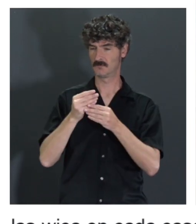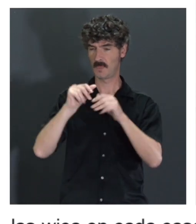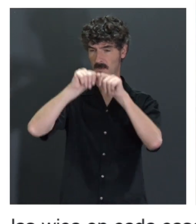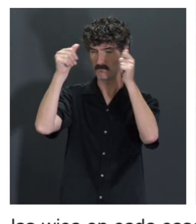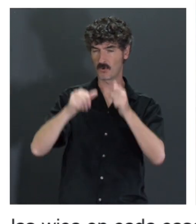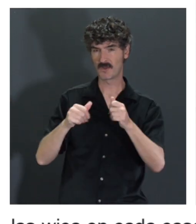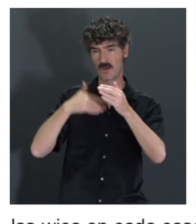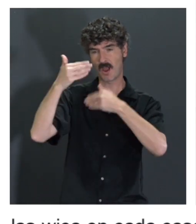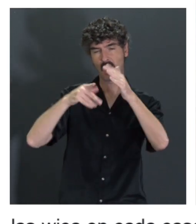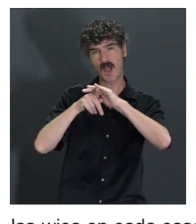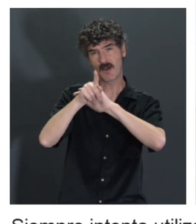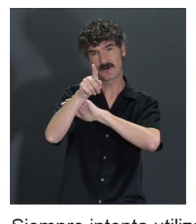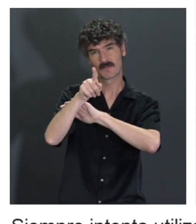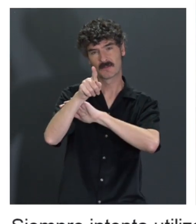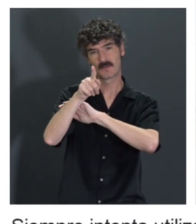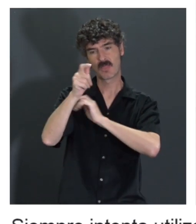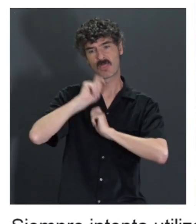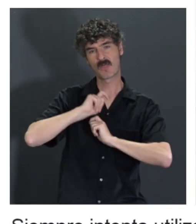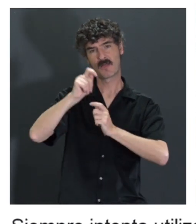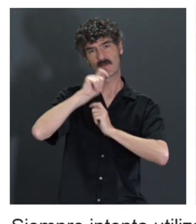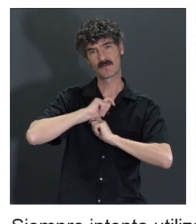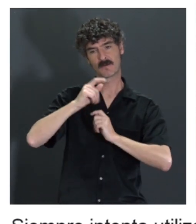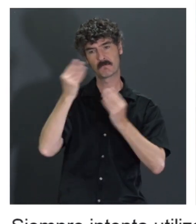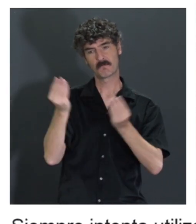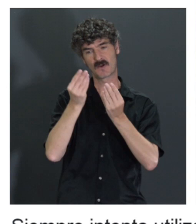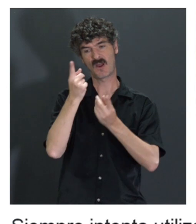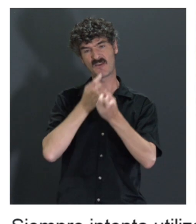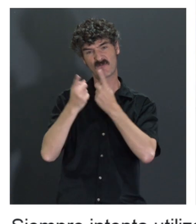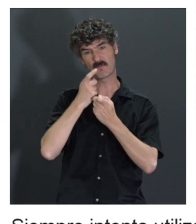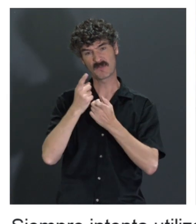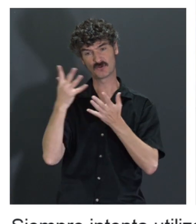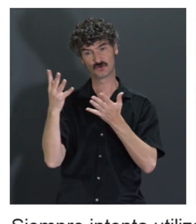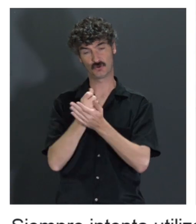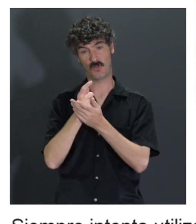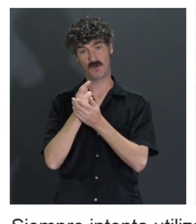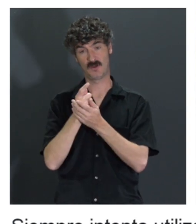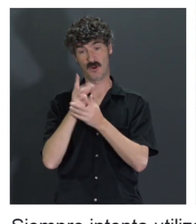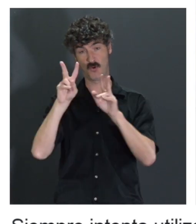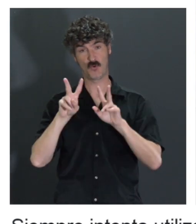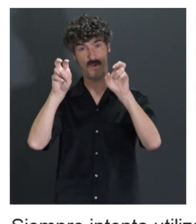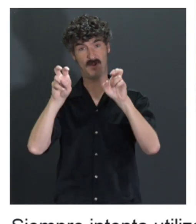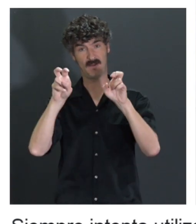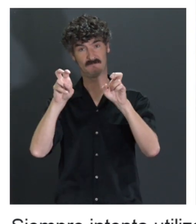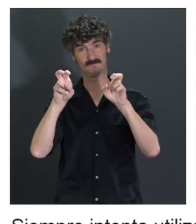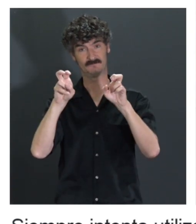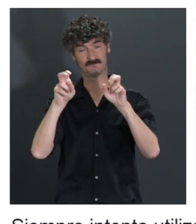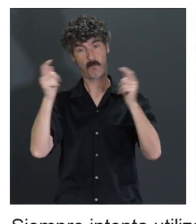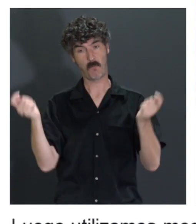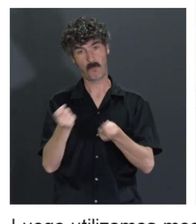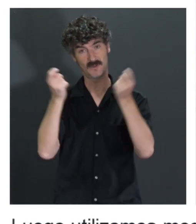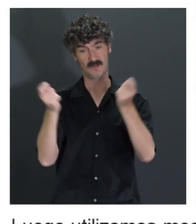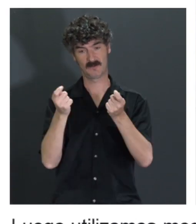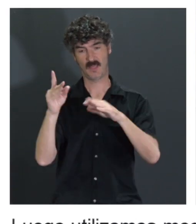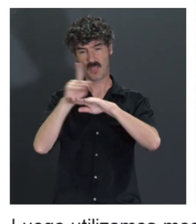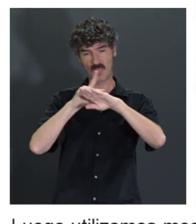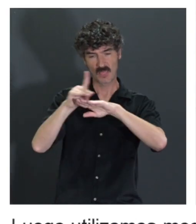modelos avanzados que se van nutriendo de toda la nueva información que se va publicando. O sea, que son capaces de coger las bases de